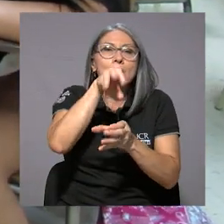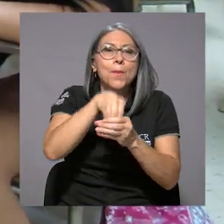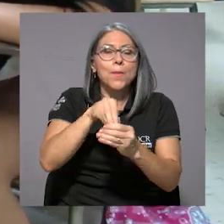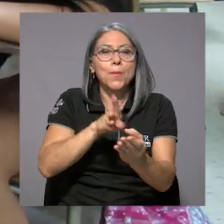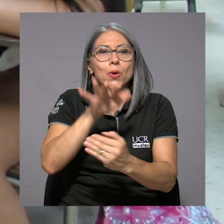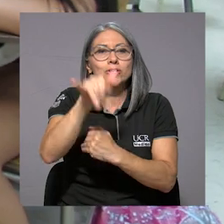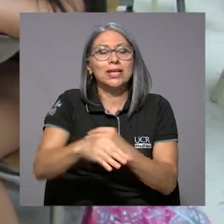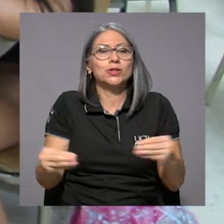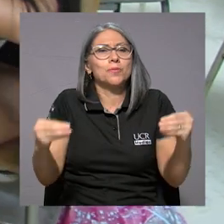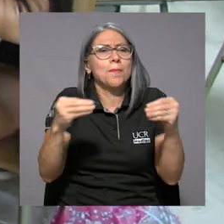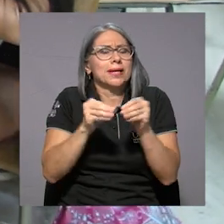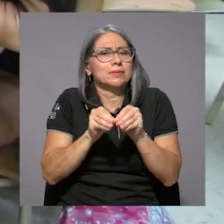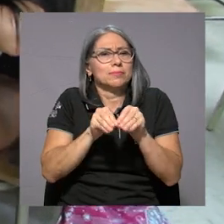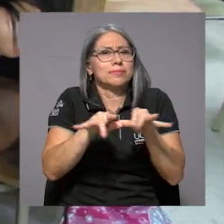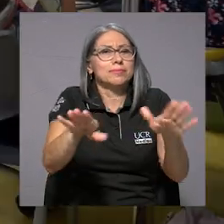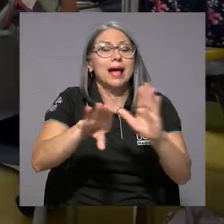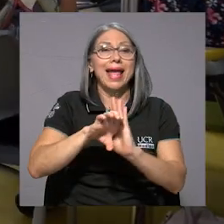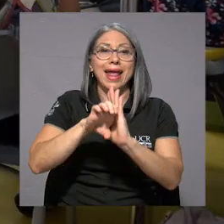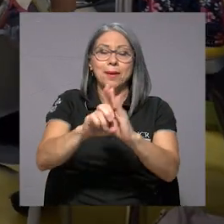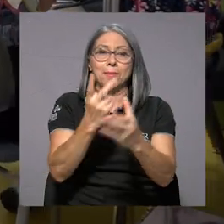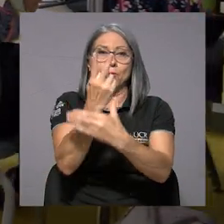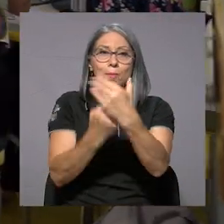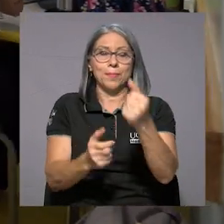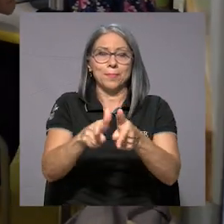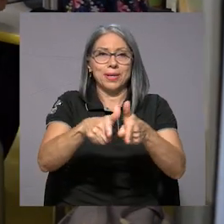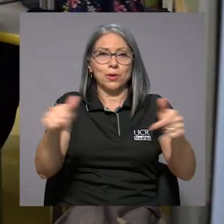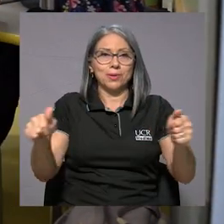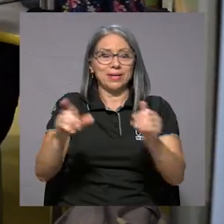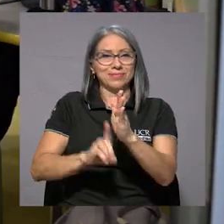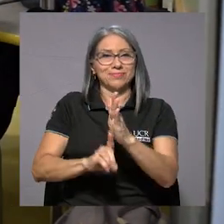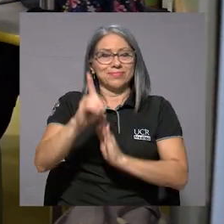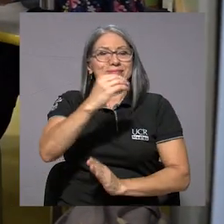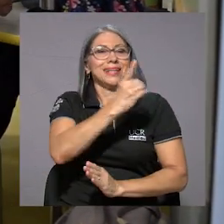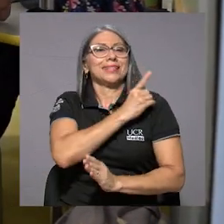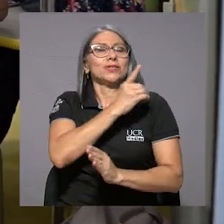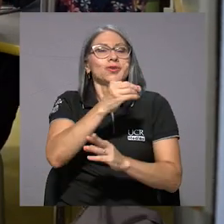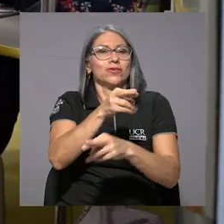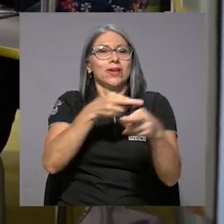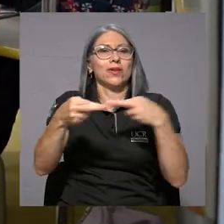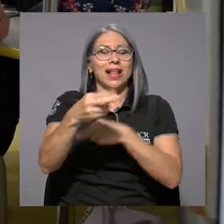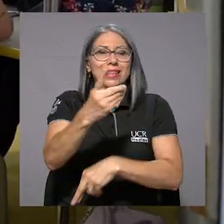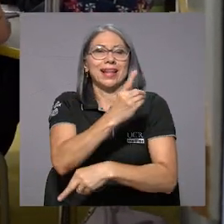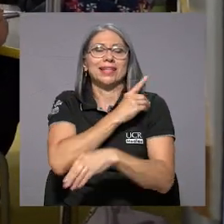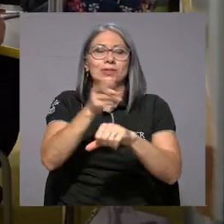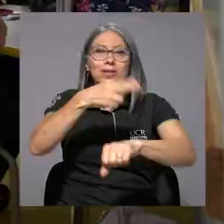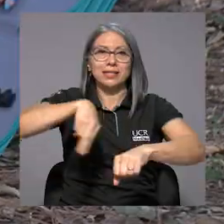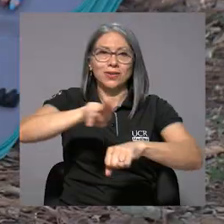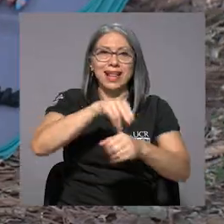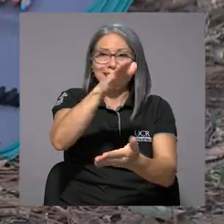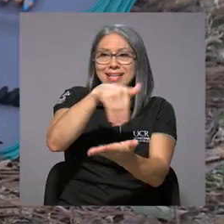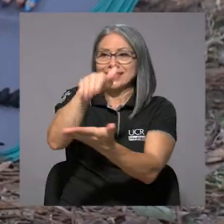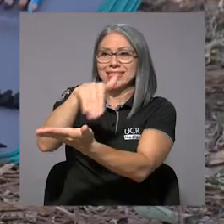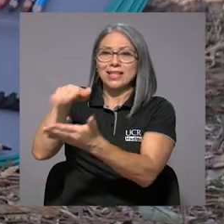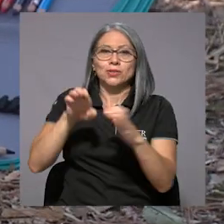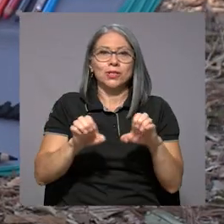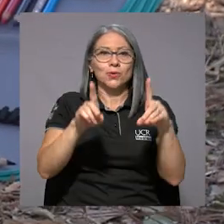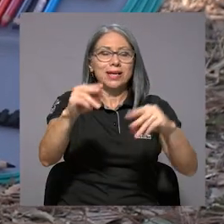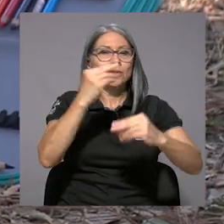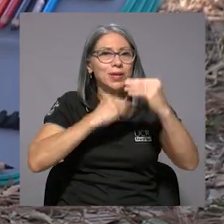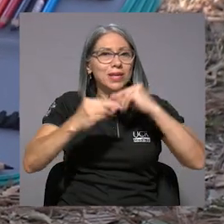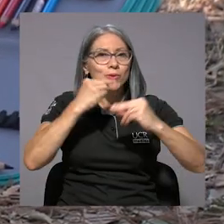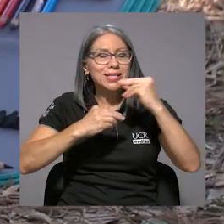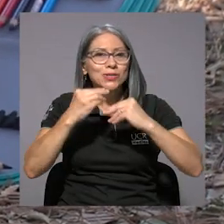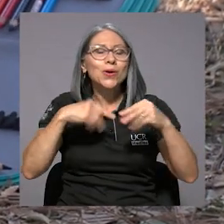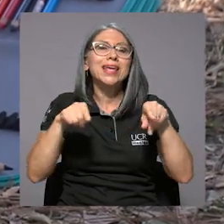involucrarse en proyectos de mayor alcance como el bilingüismo que se desarrolla en la dirección regional de la dirección nacional de centros de